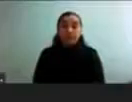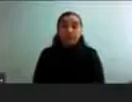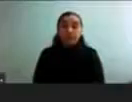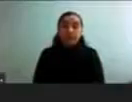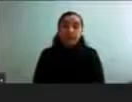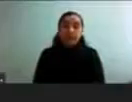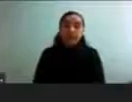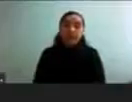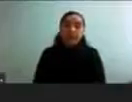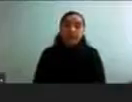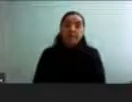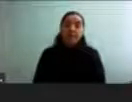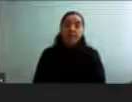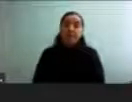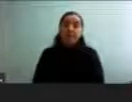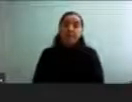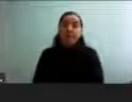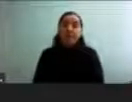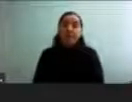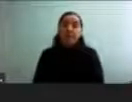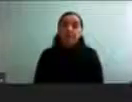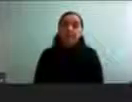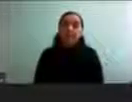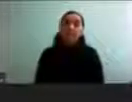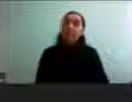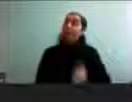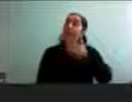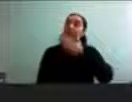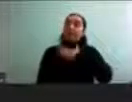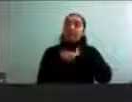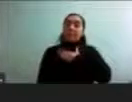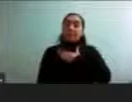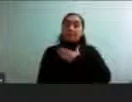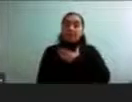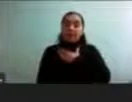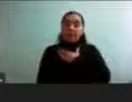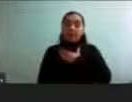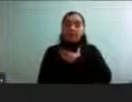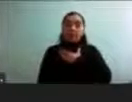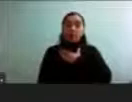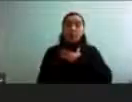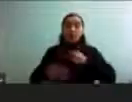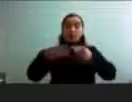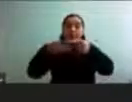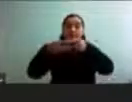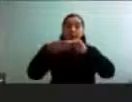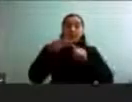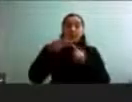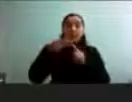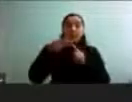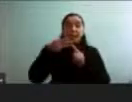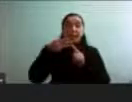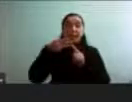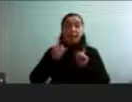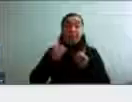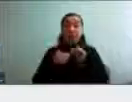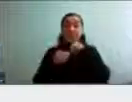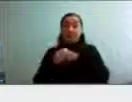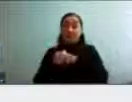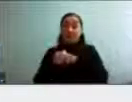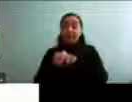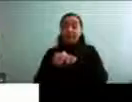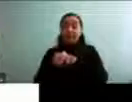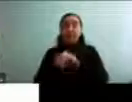Bueno, a mí como tercera participante hoy día, me toca